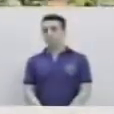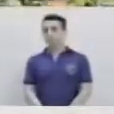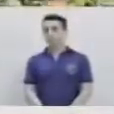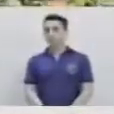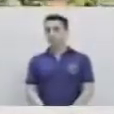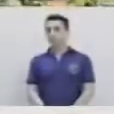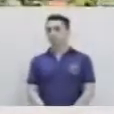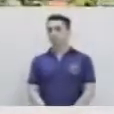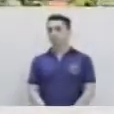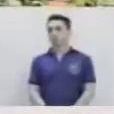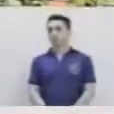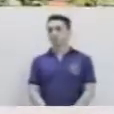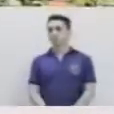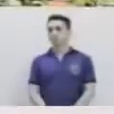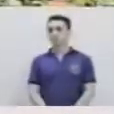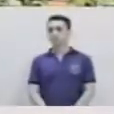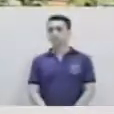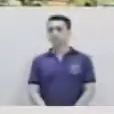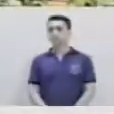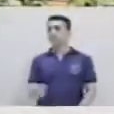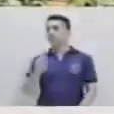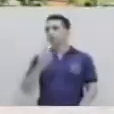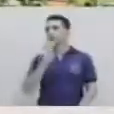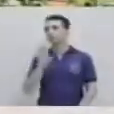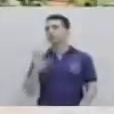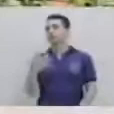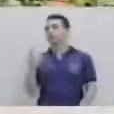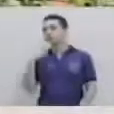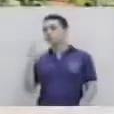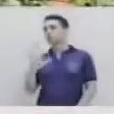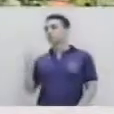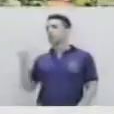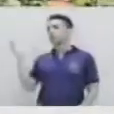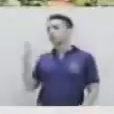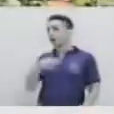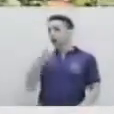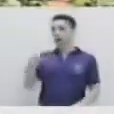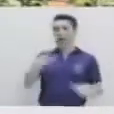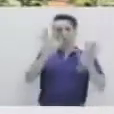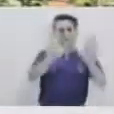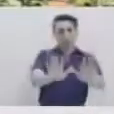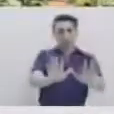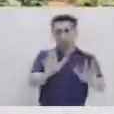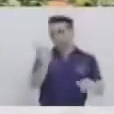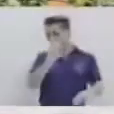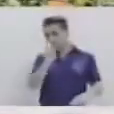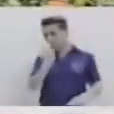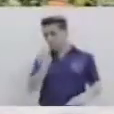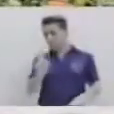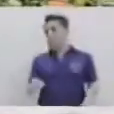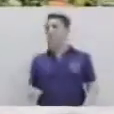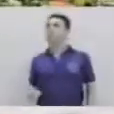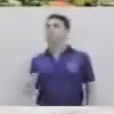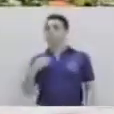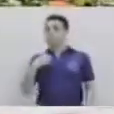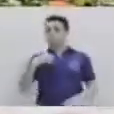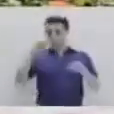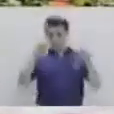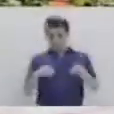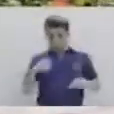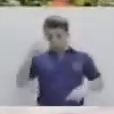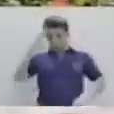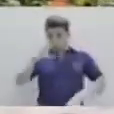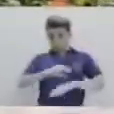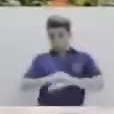Pero no es nada más de darles, de hacer este tipo de señales y que las personas se detengan en sus vehículos. No. El agente de